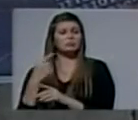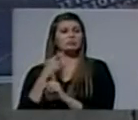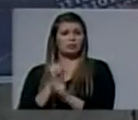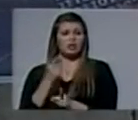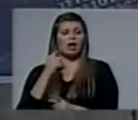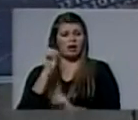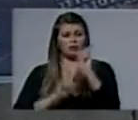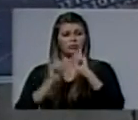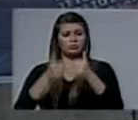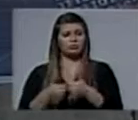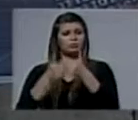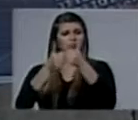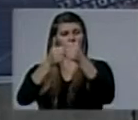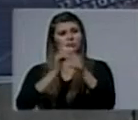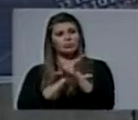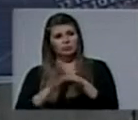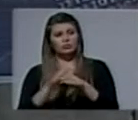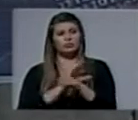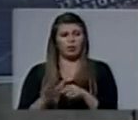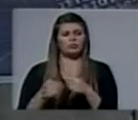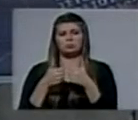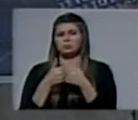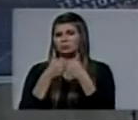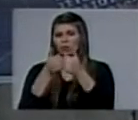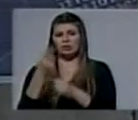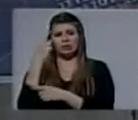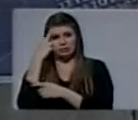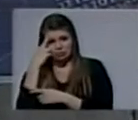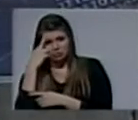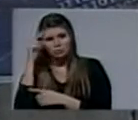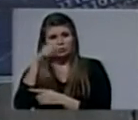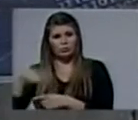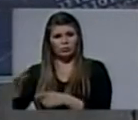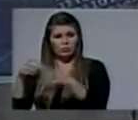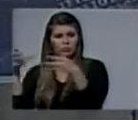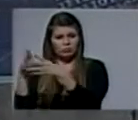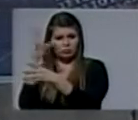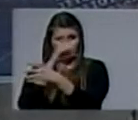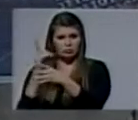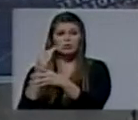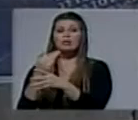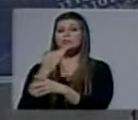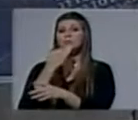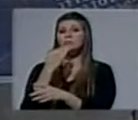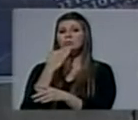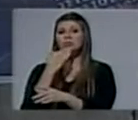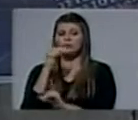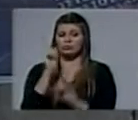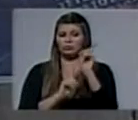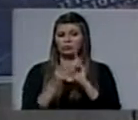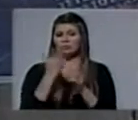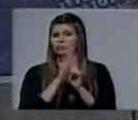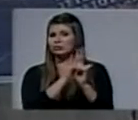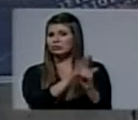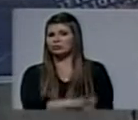que hubo avances en asistirlos con mucho más respeto, pero ni lejos como para otros grupos.